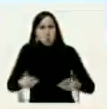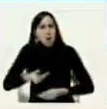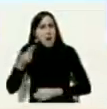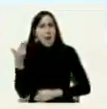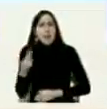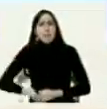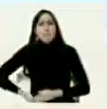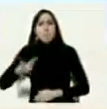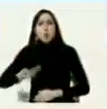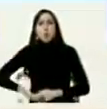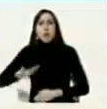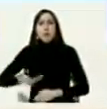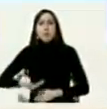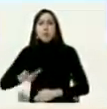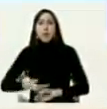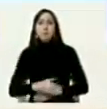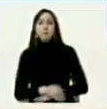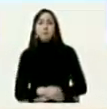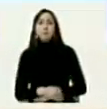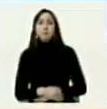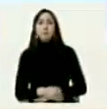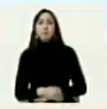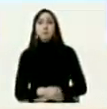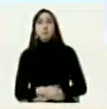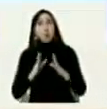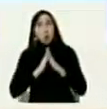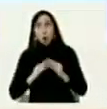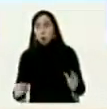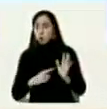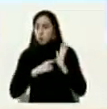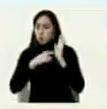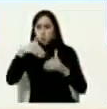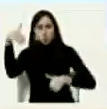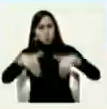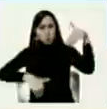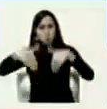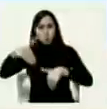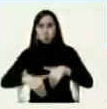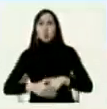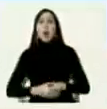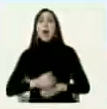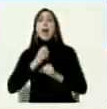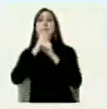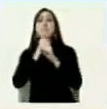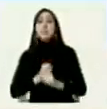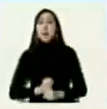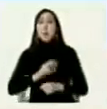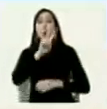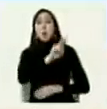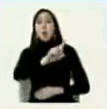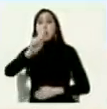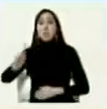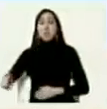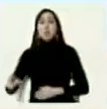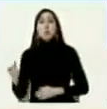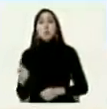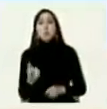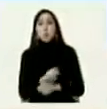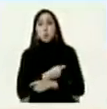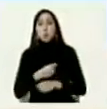importante a el escenario electoral de las megaelecciones del 21 de agosto